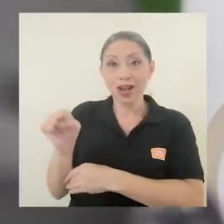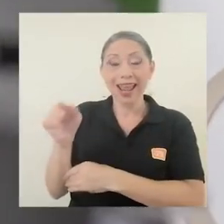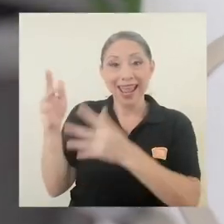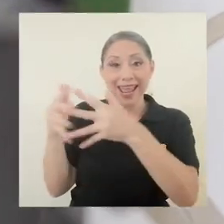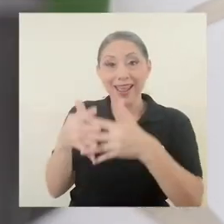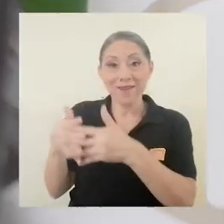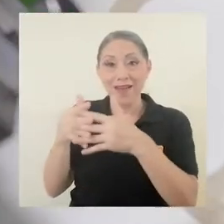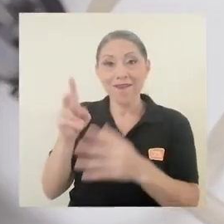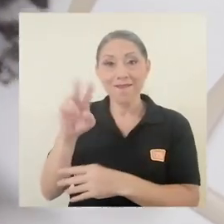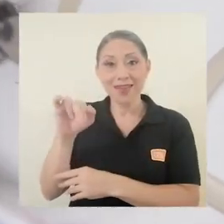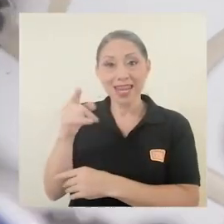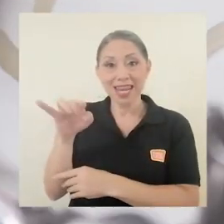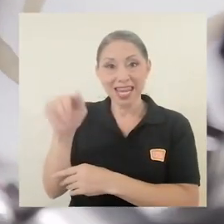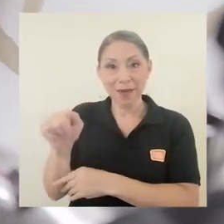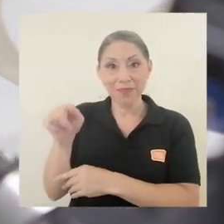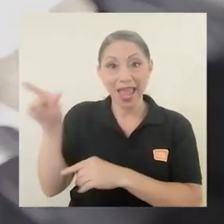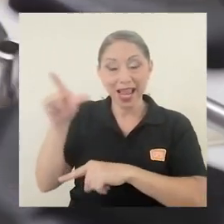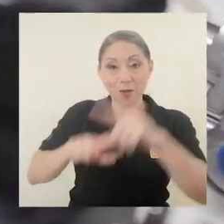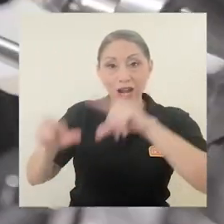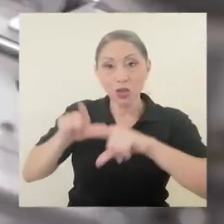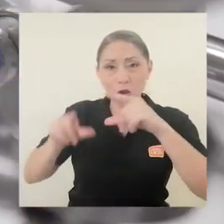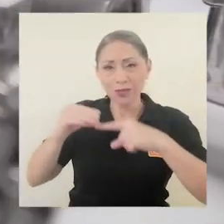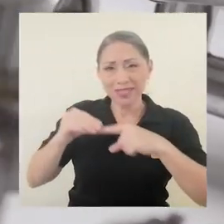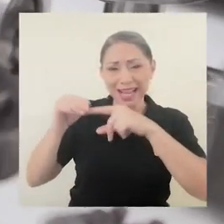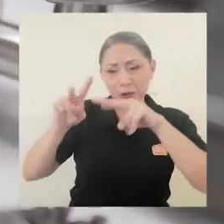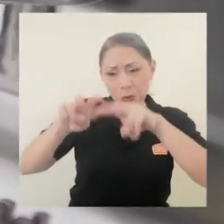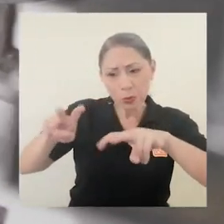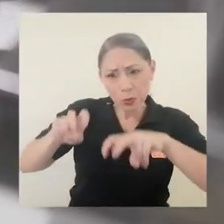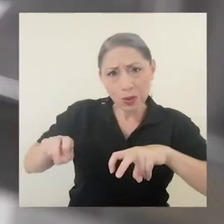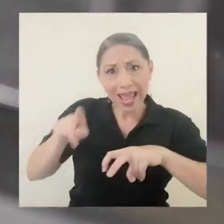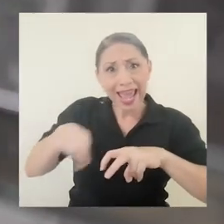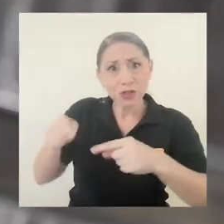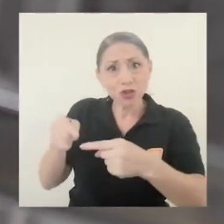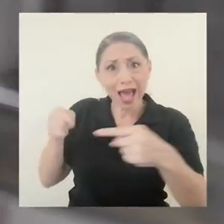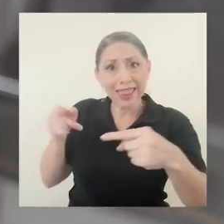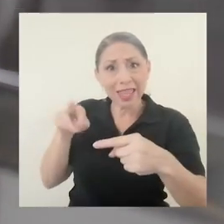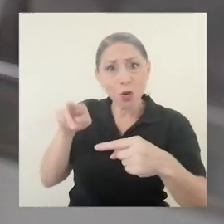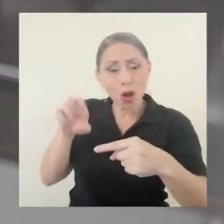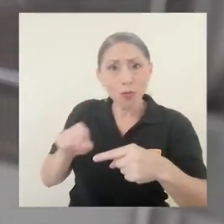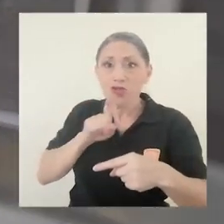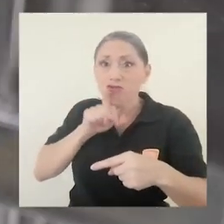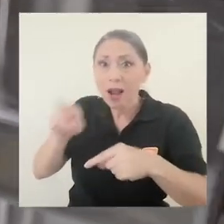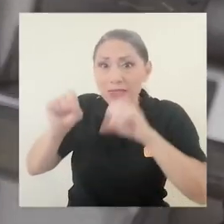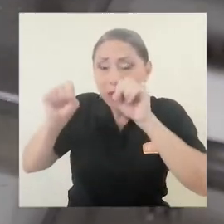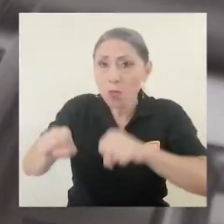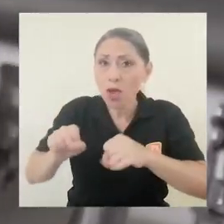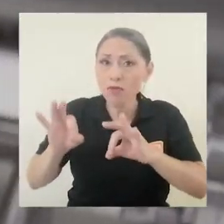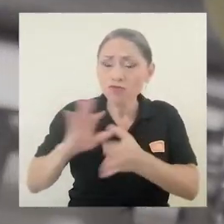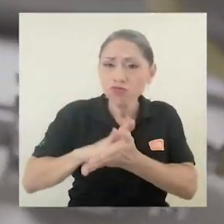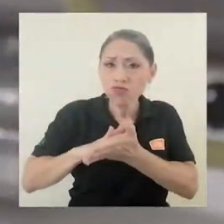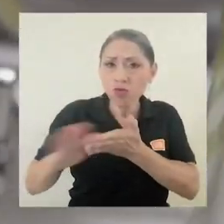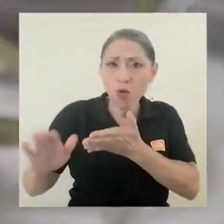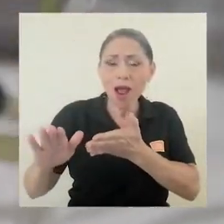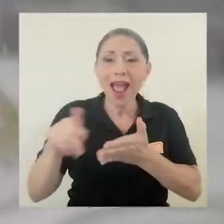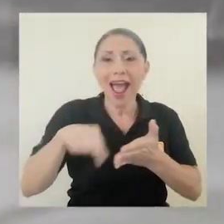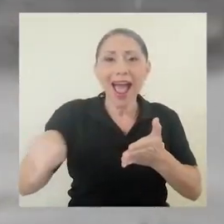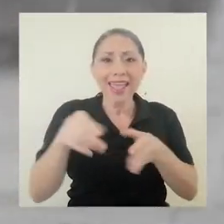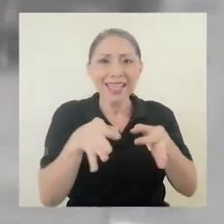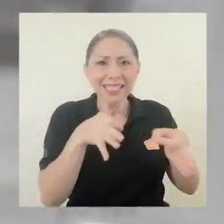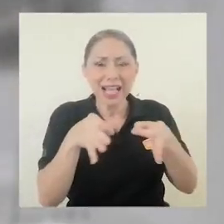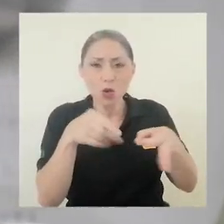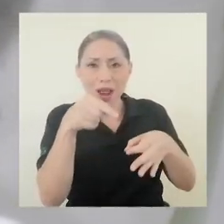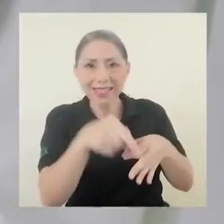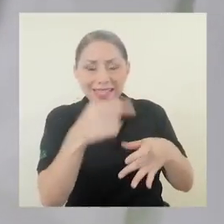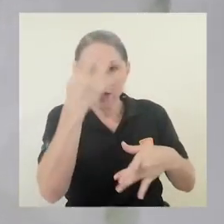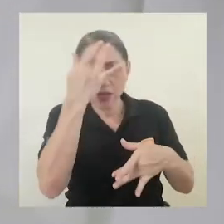En un laboratorio especializado se realizará la evaluación de la capacidad de esos anticuerpos de neutralizar la infectividad del virus en células en